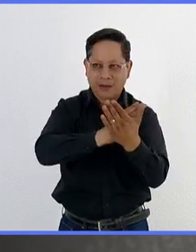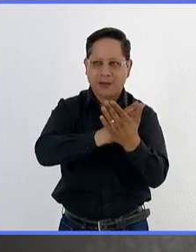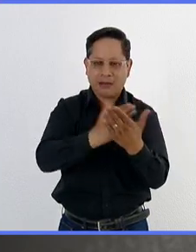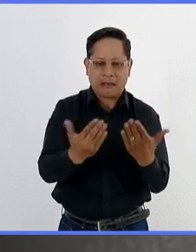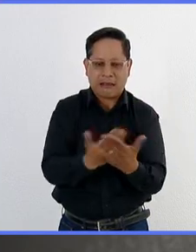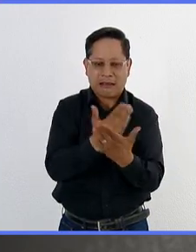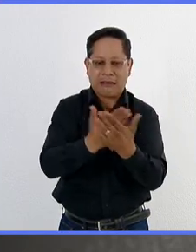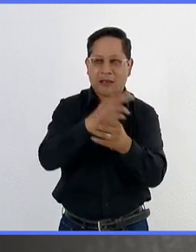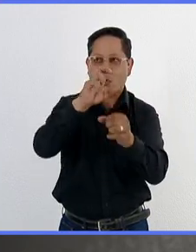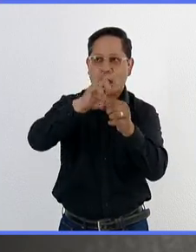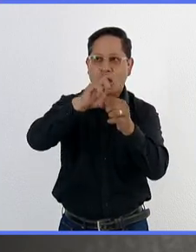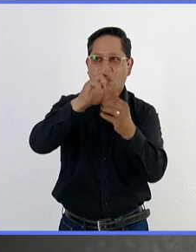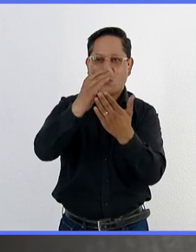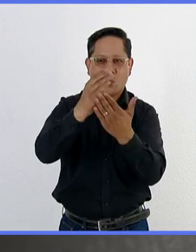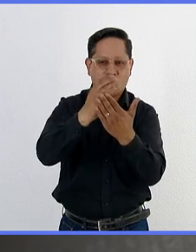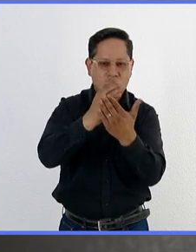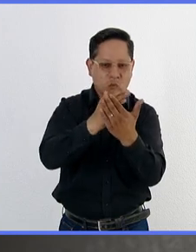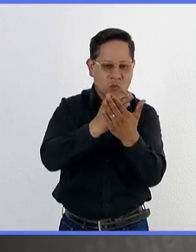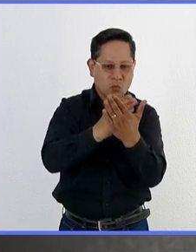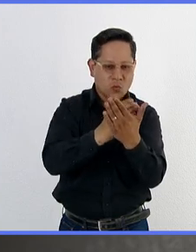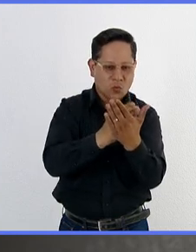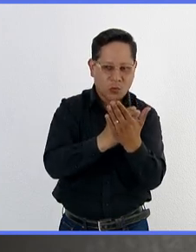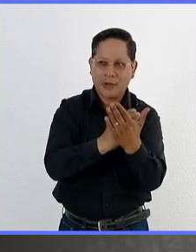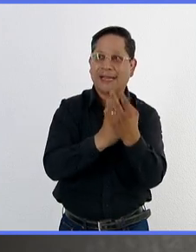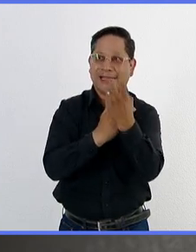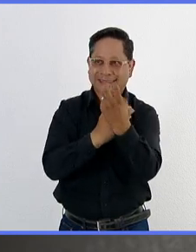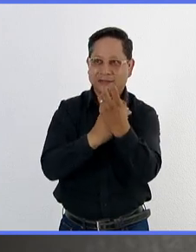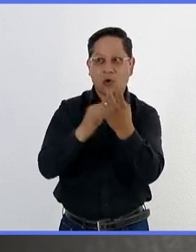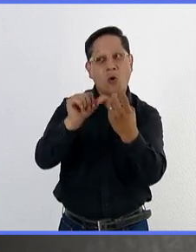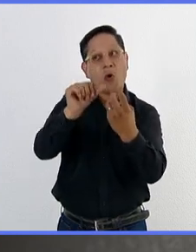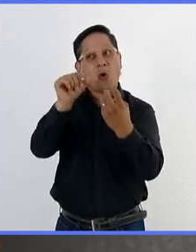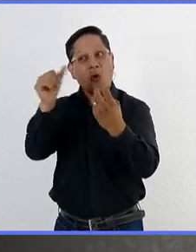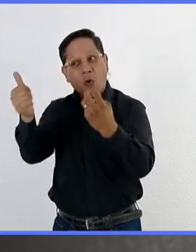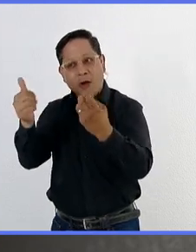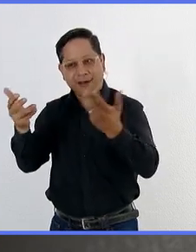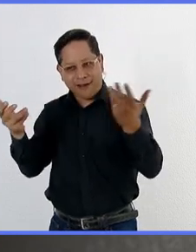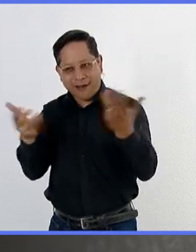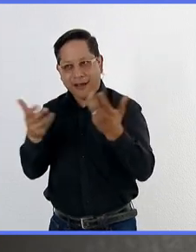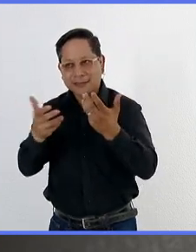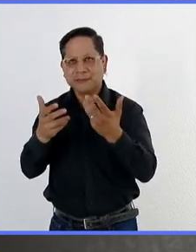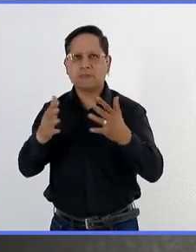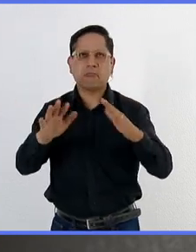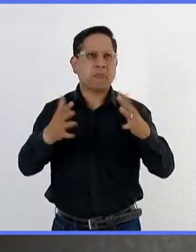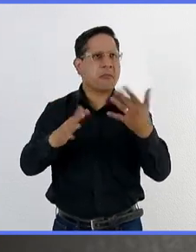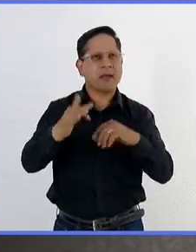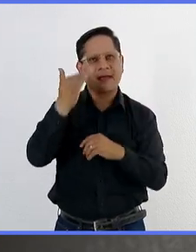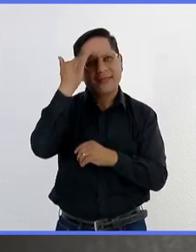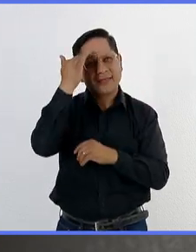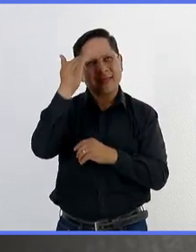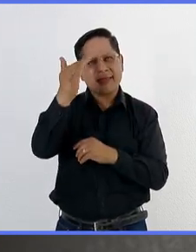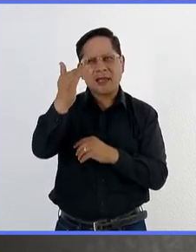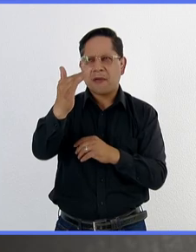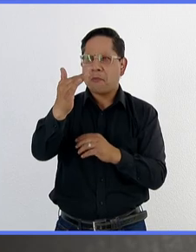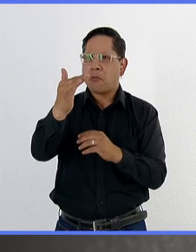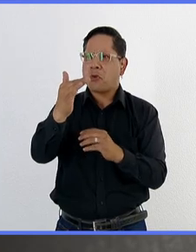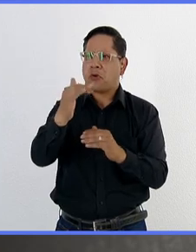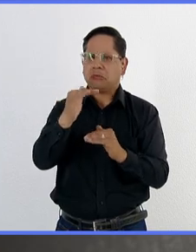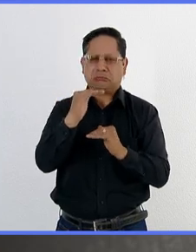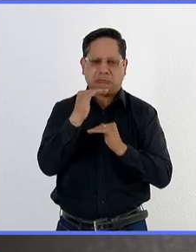Si bajamos la población más las otras actividades de combate, esto en un periodo corto,